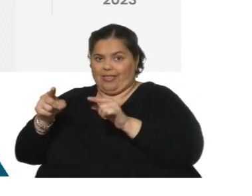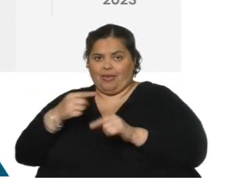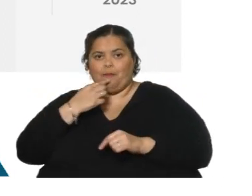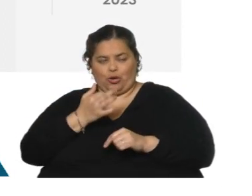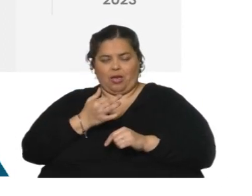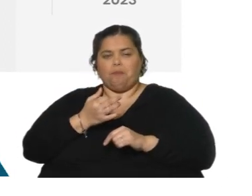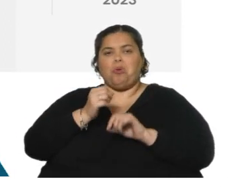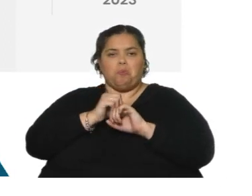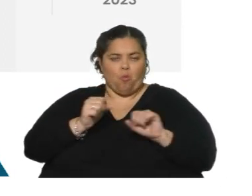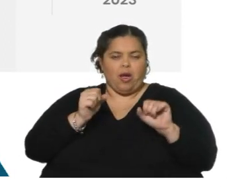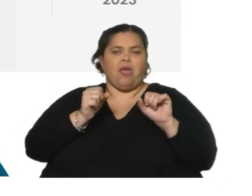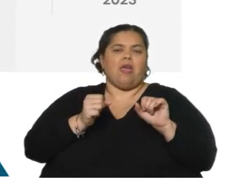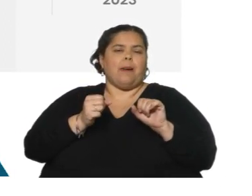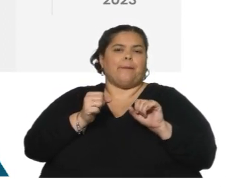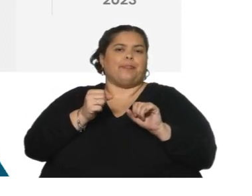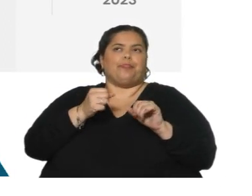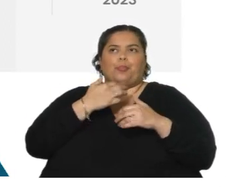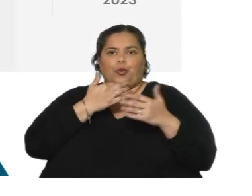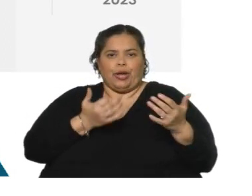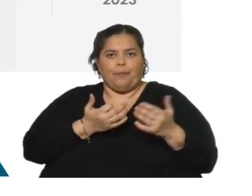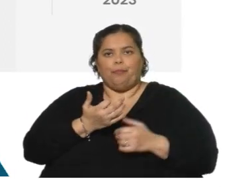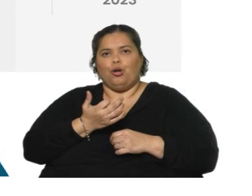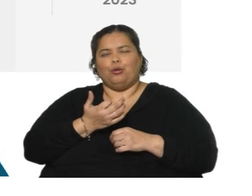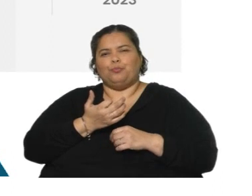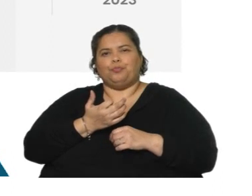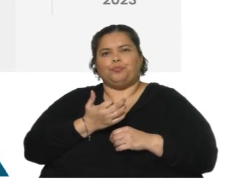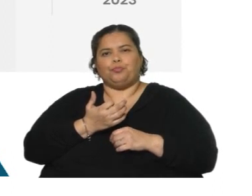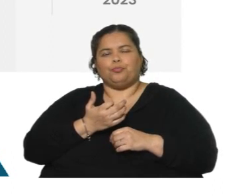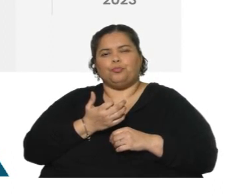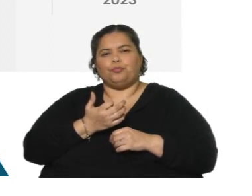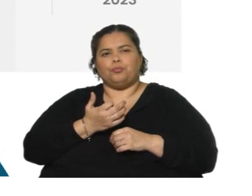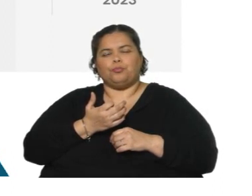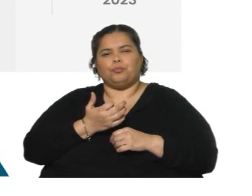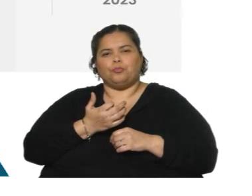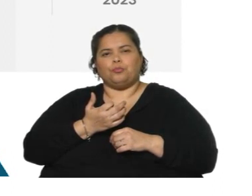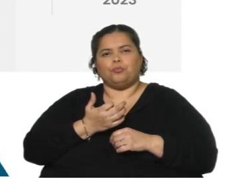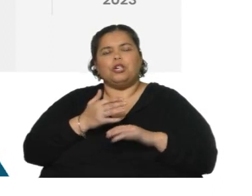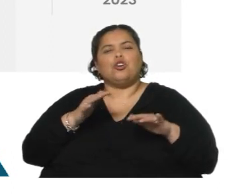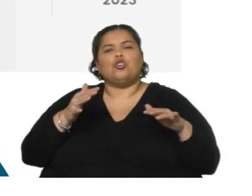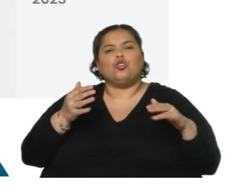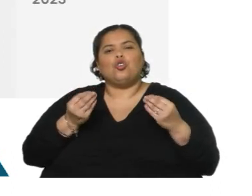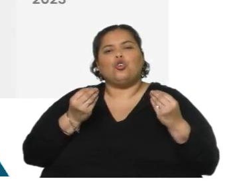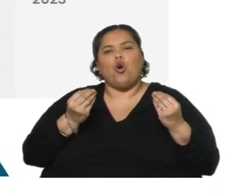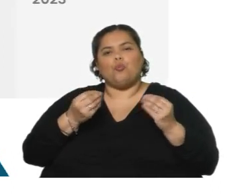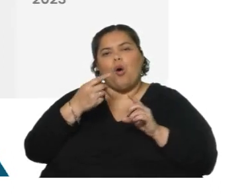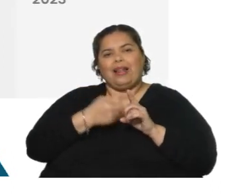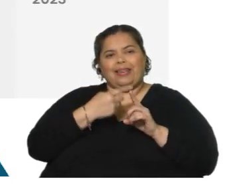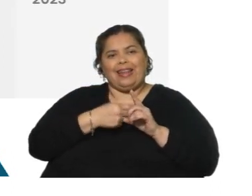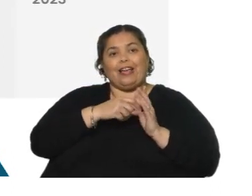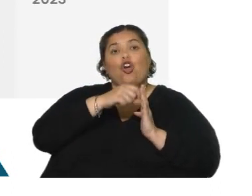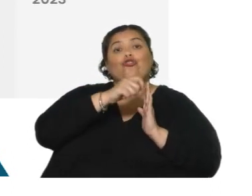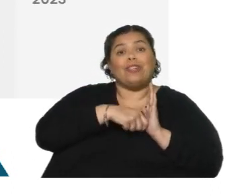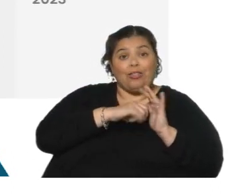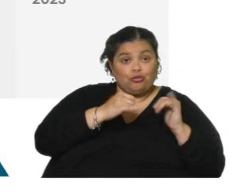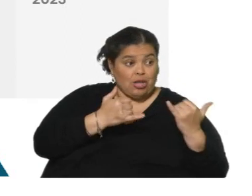una larga tendencia, que la vamos a ver en la placa siguiente, acerca de cómo se comportan los alquileres con los contratos que ya